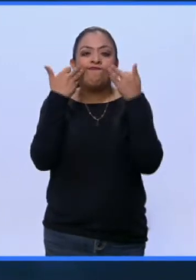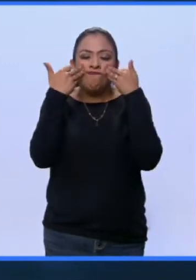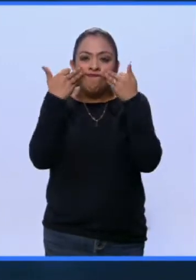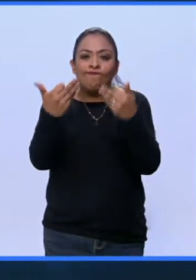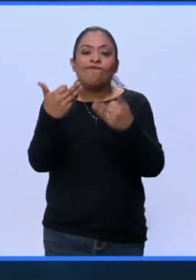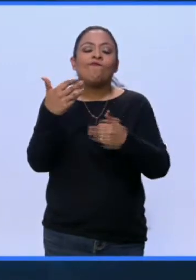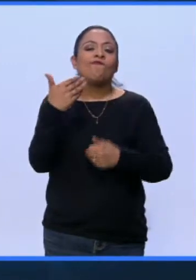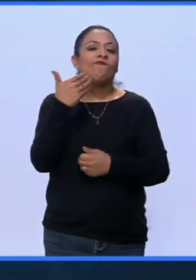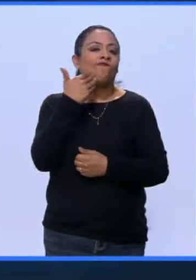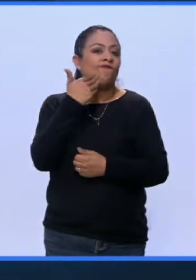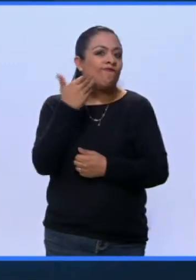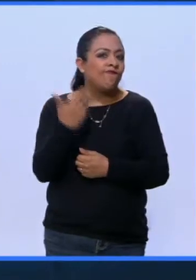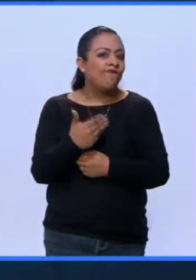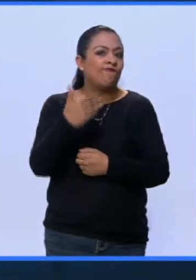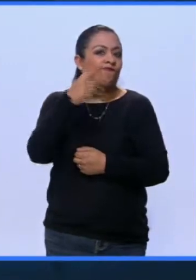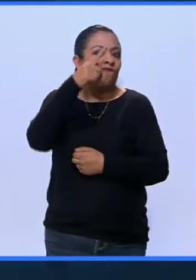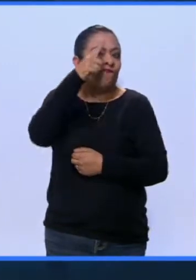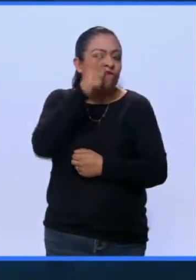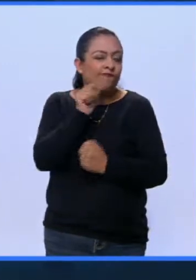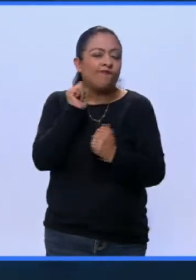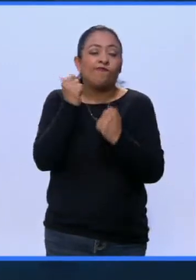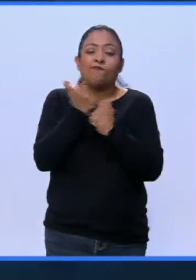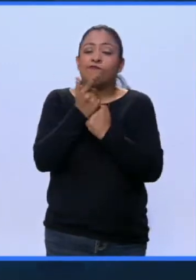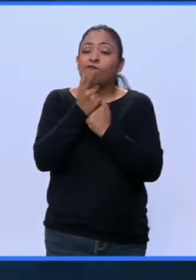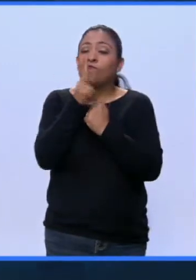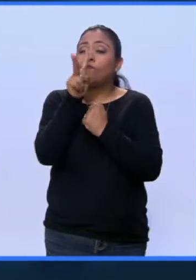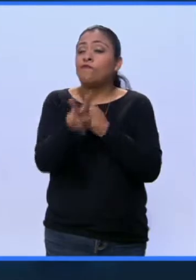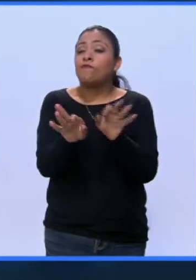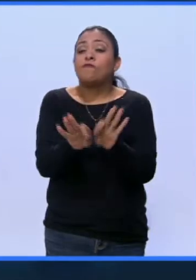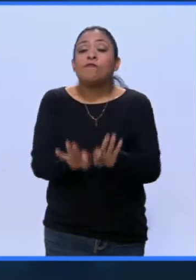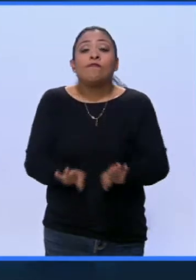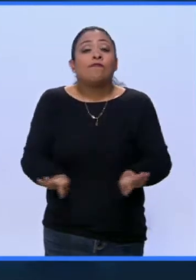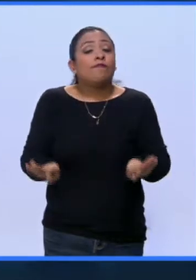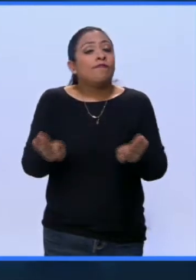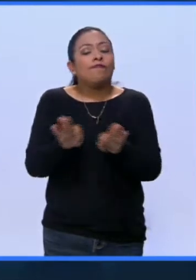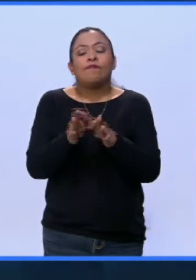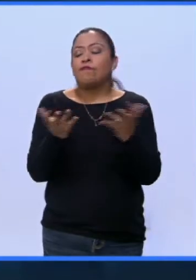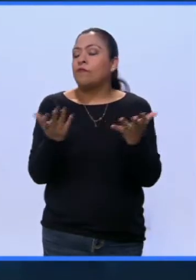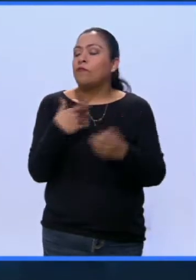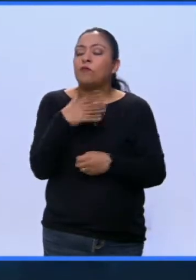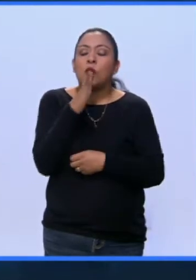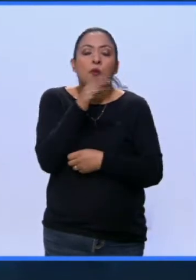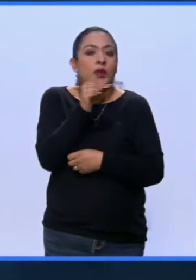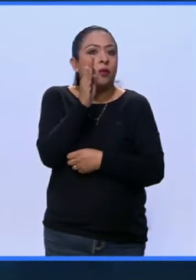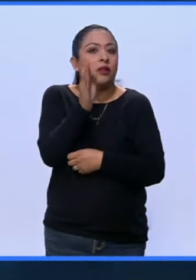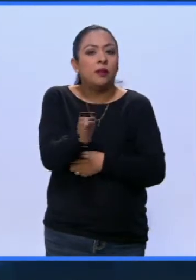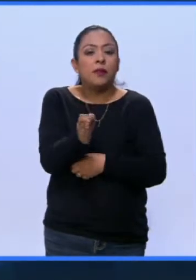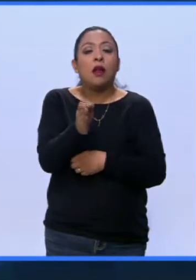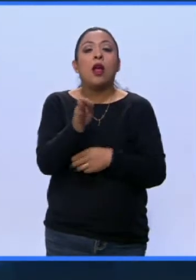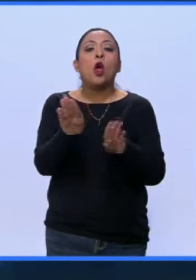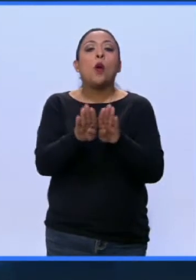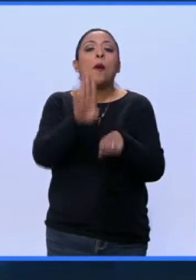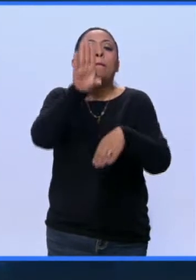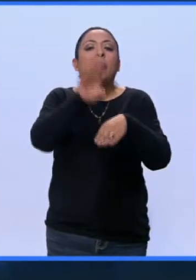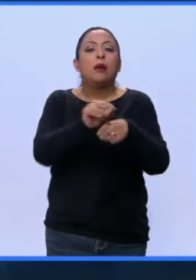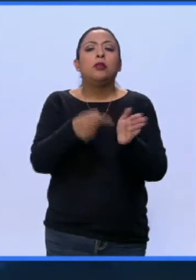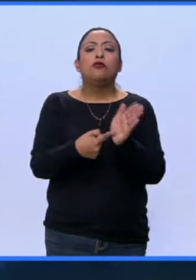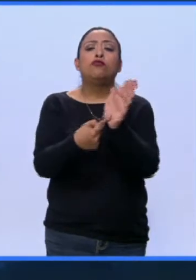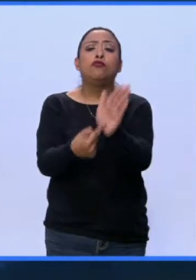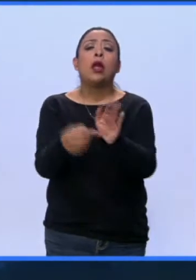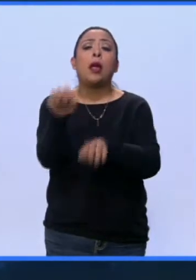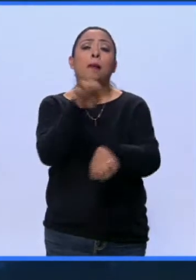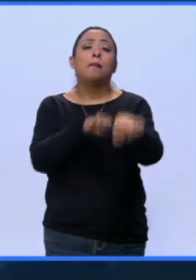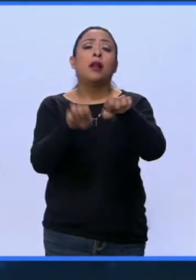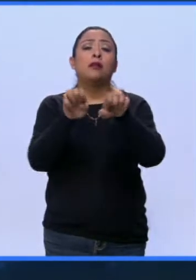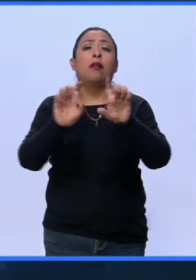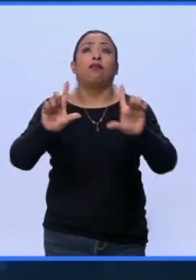irregularidades en algo que es muy importante, que no puede permitirse el otorgamiento de licencias. A empresas de